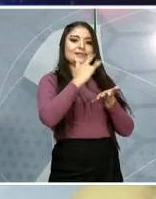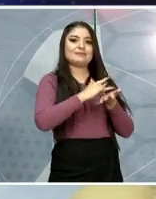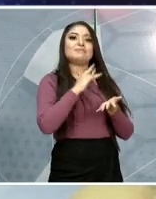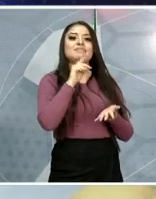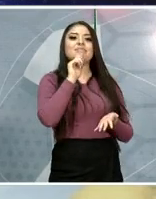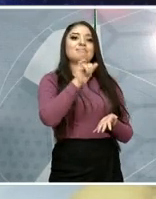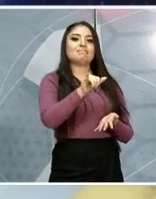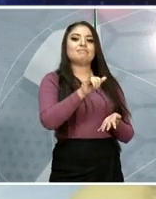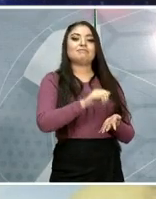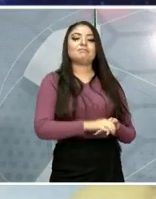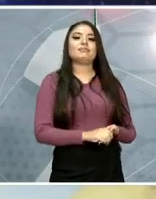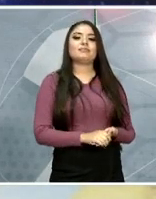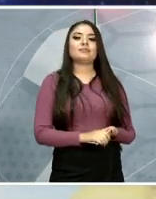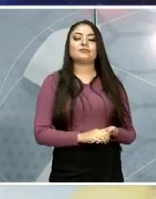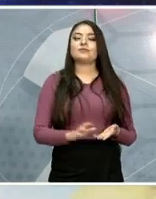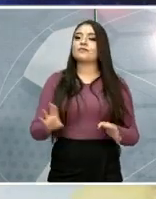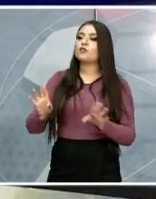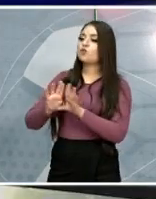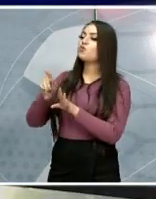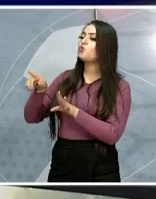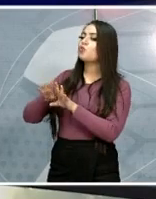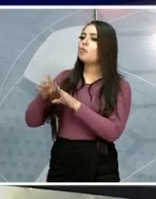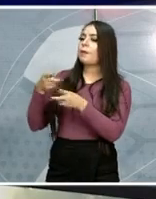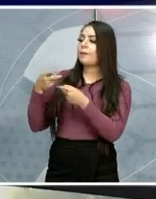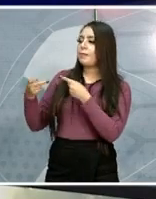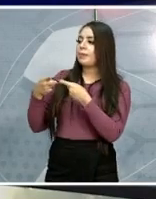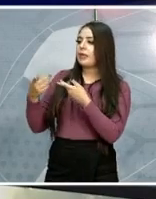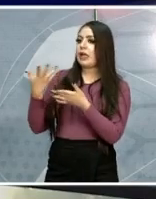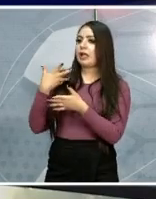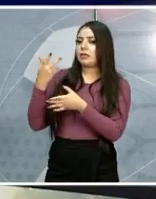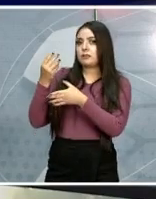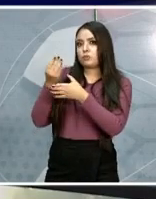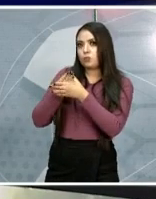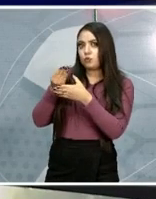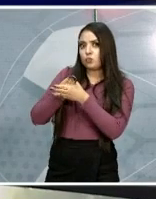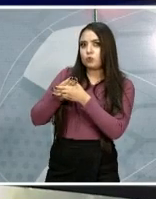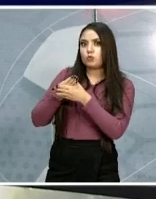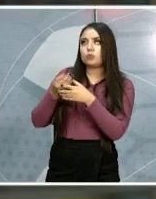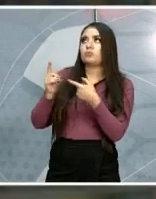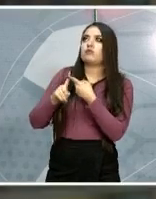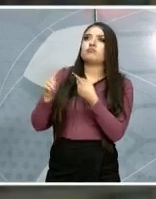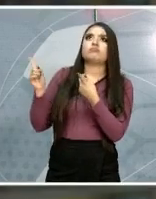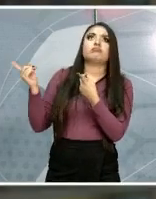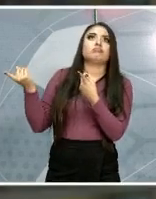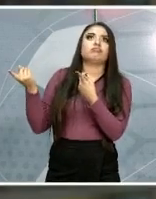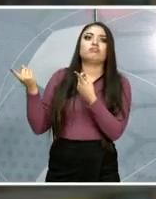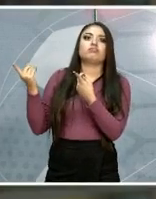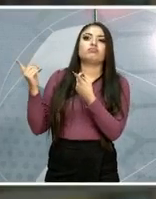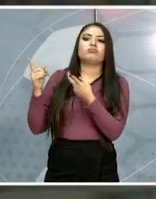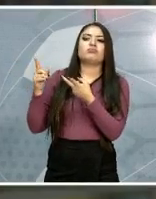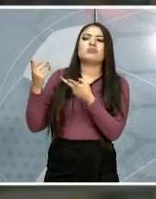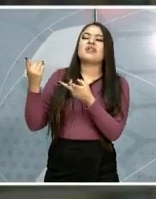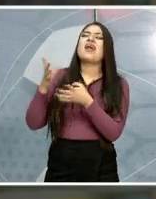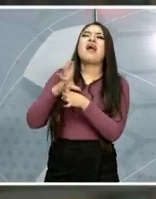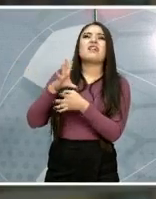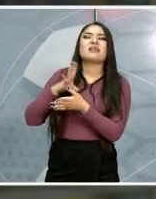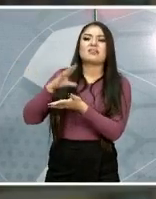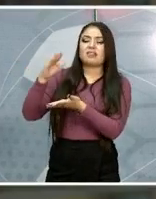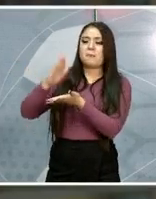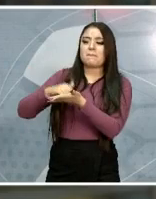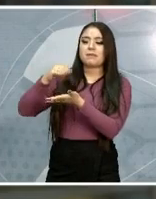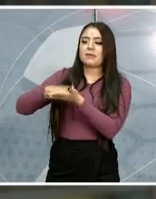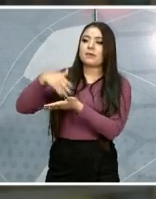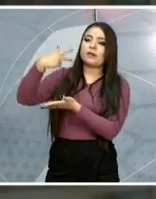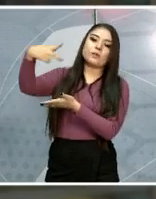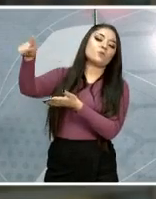¿Cómo te preparas con clases, con este, qué requisitos te piden en ese certamen para que tú